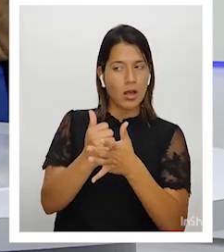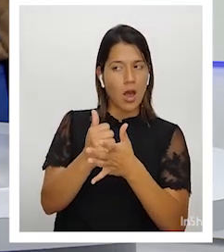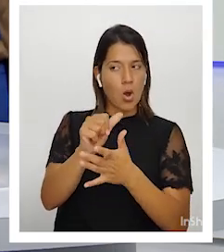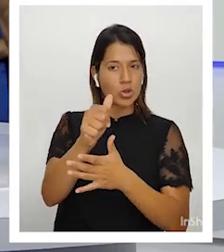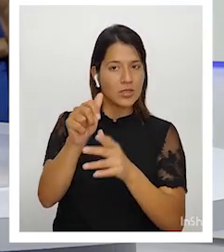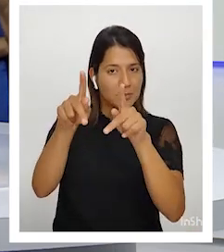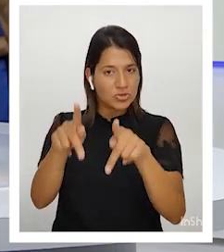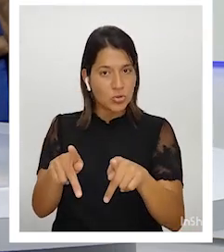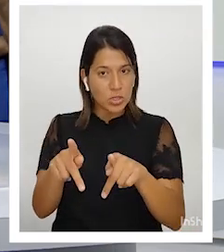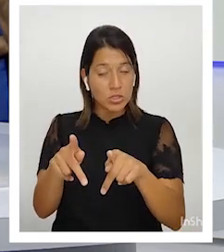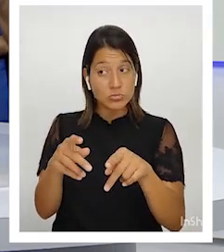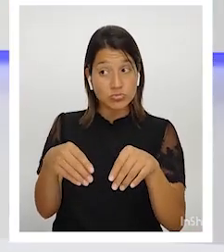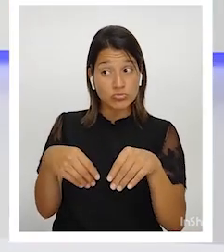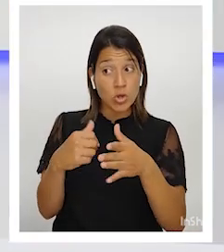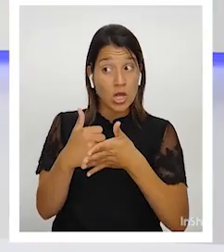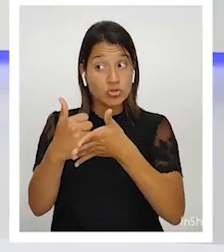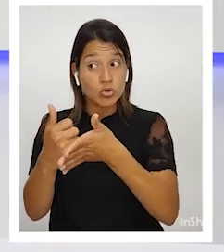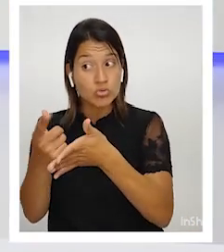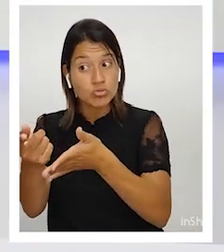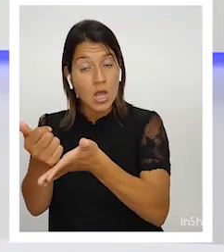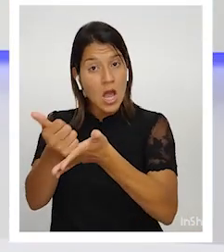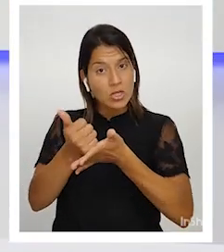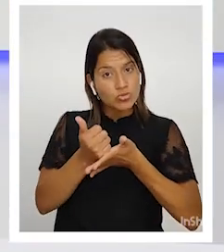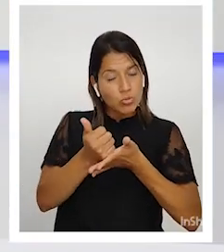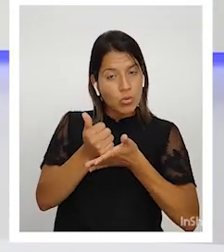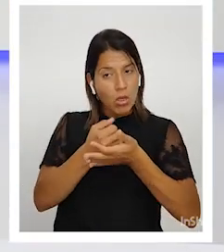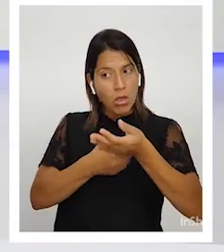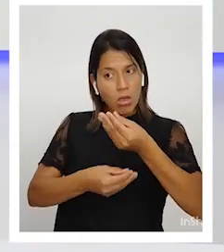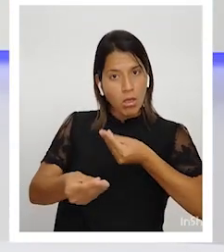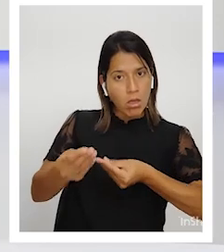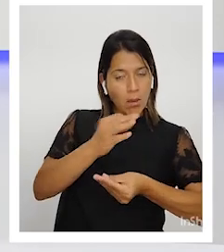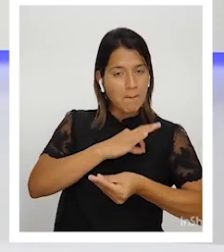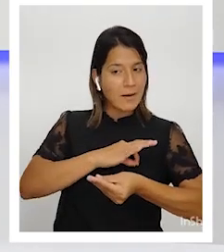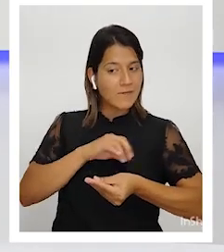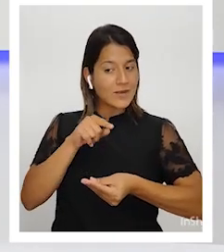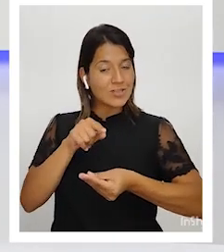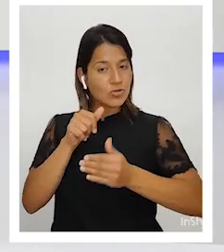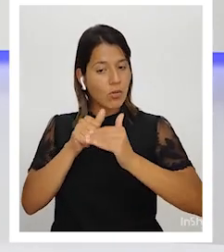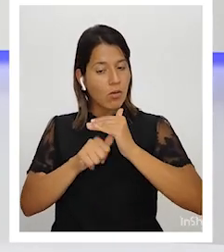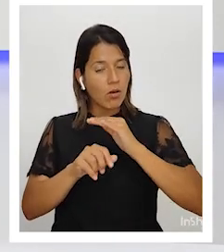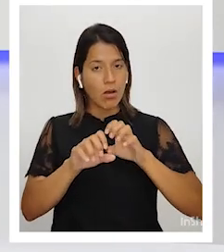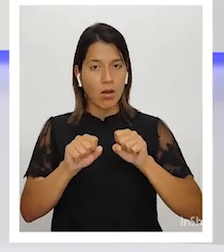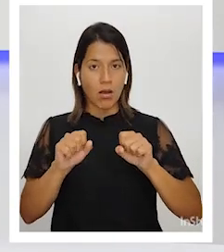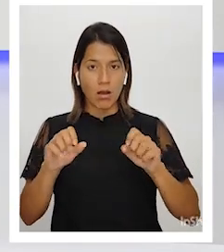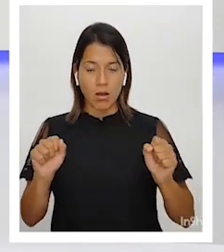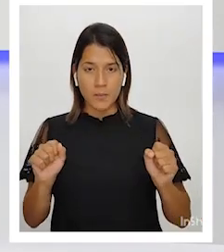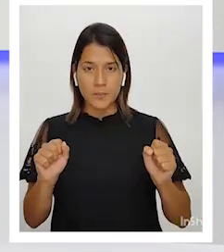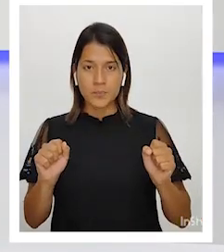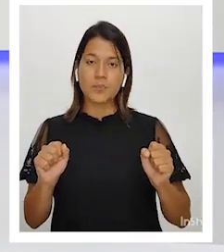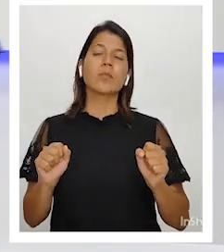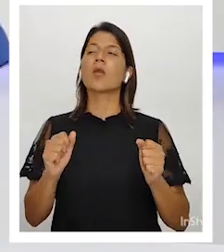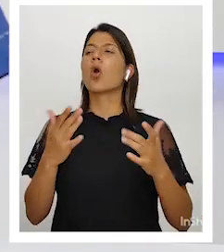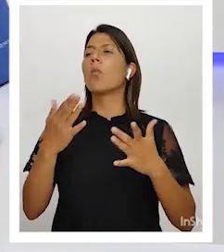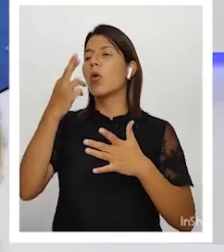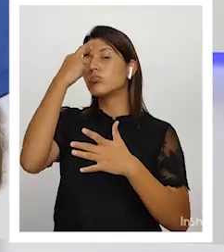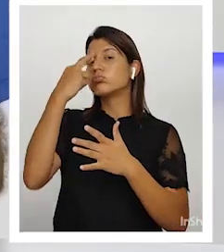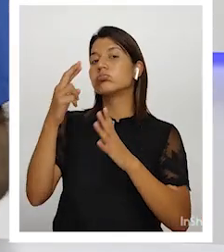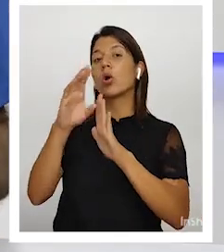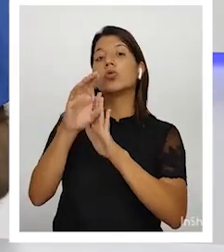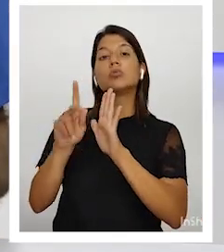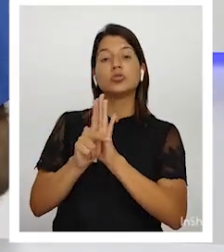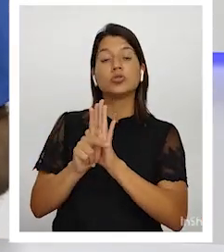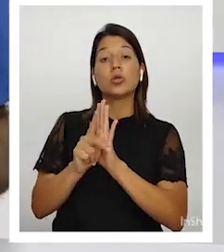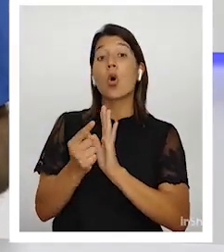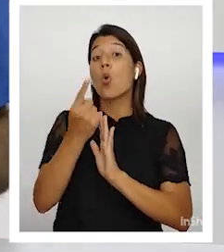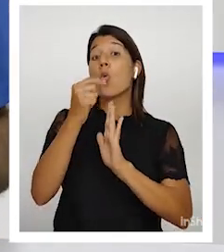indicadores que dicen los burócratas, sino la constitución de la república. Hay un